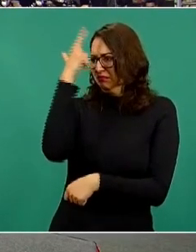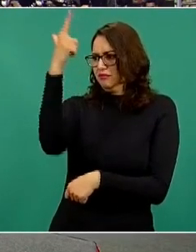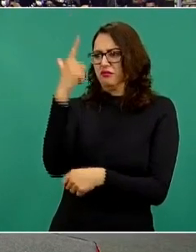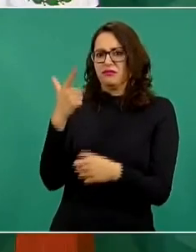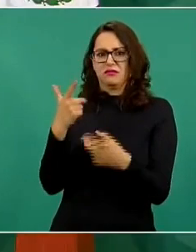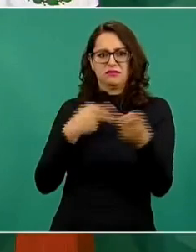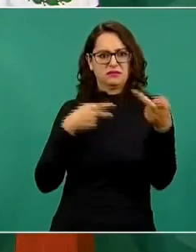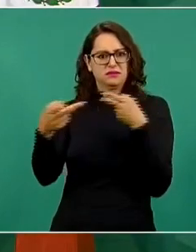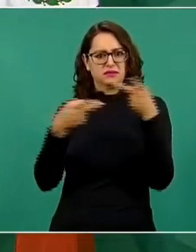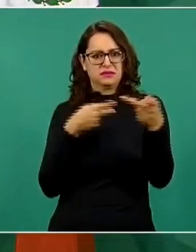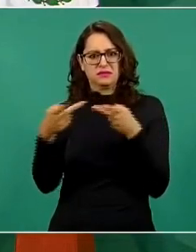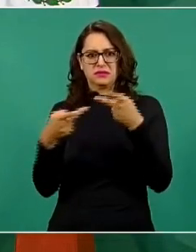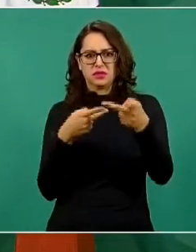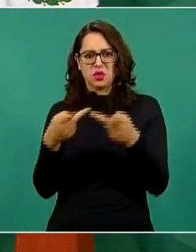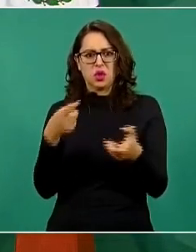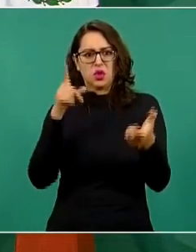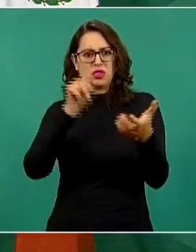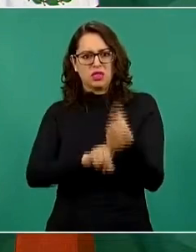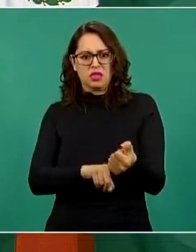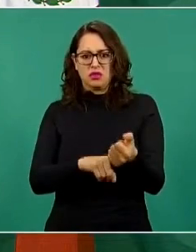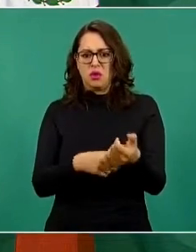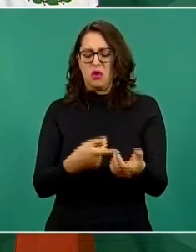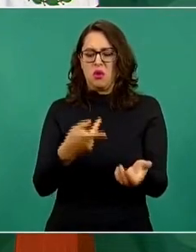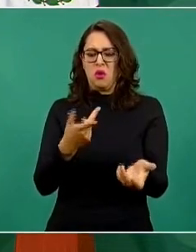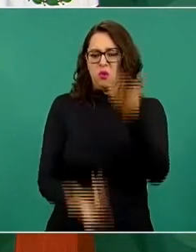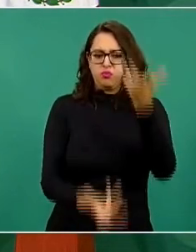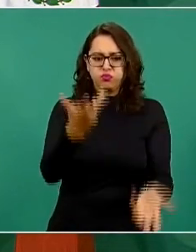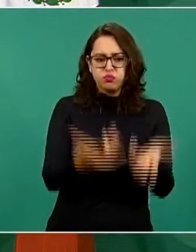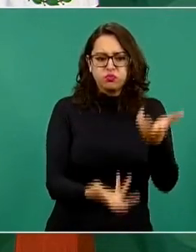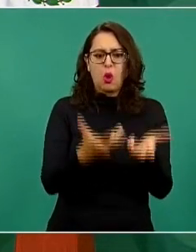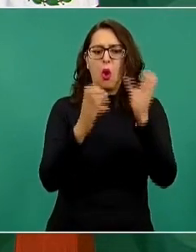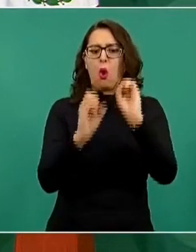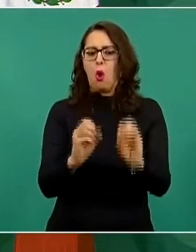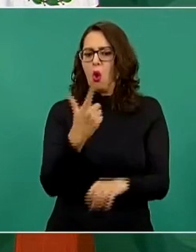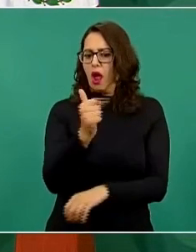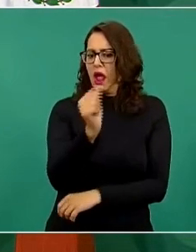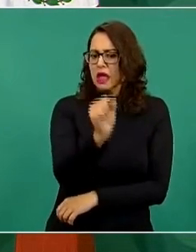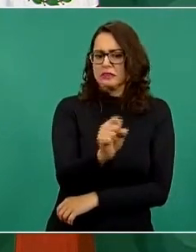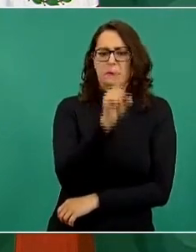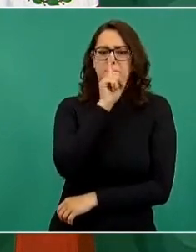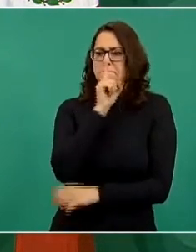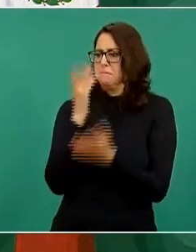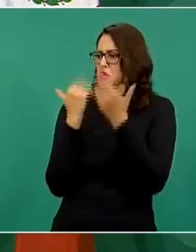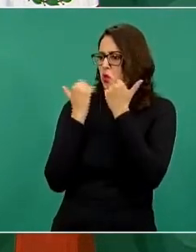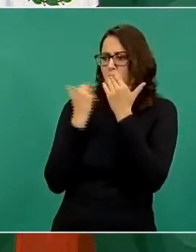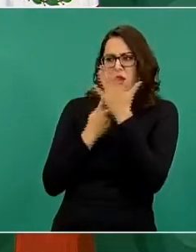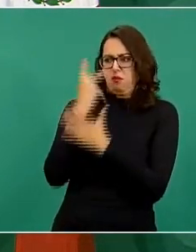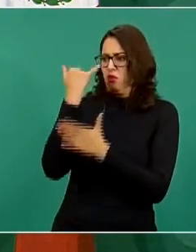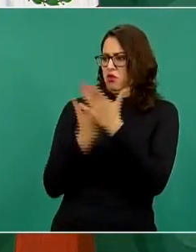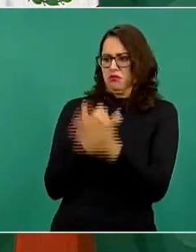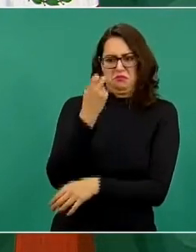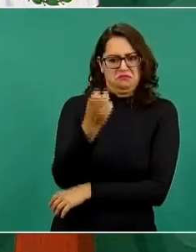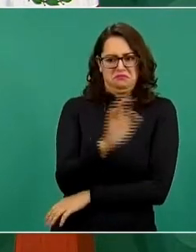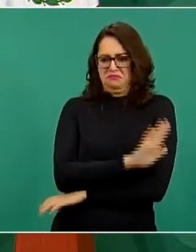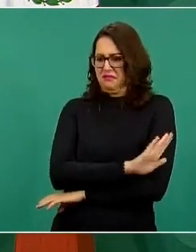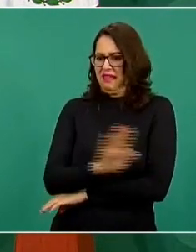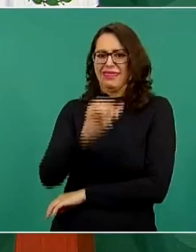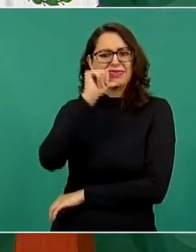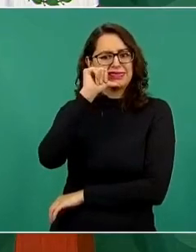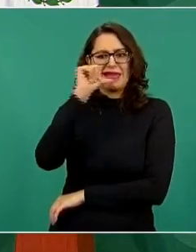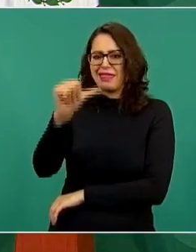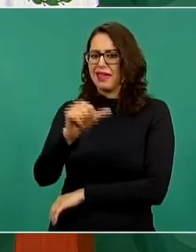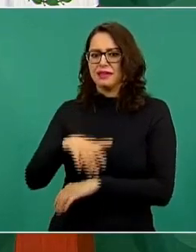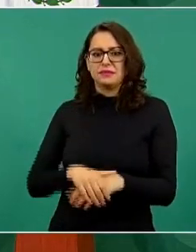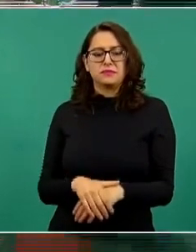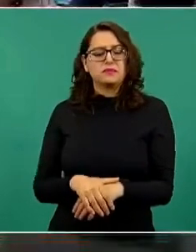se alimenten con carbón o combustóleo, no existe ningún proyecto con ese